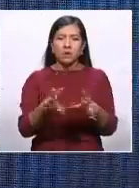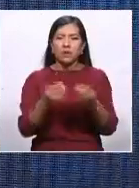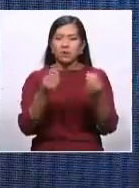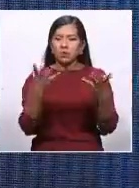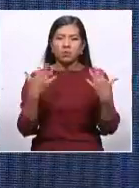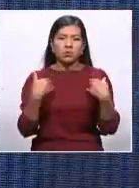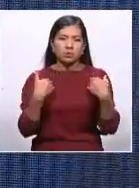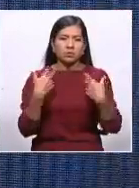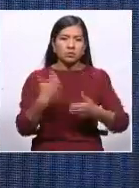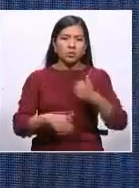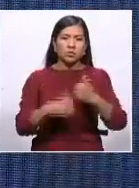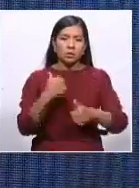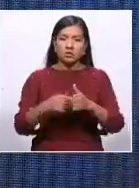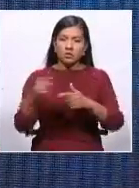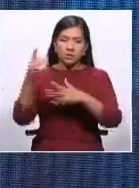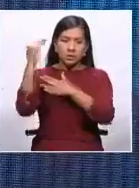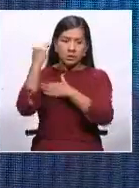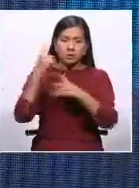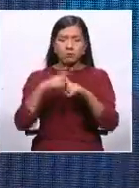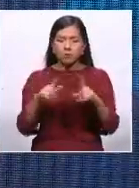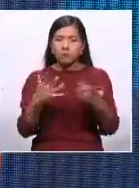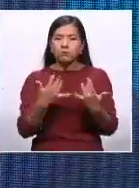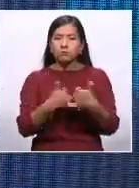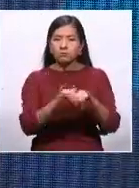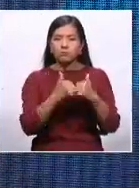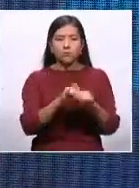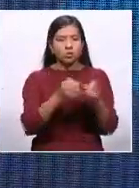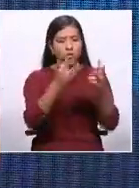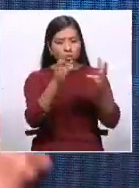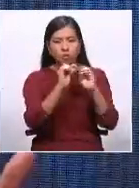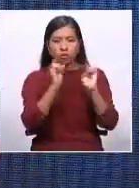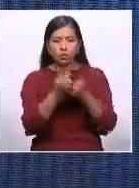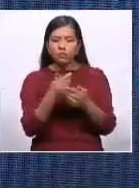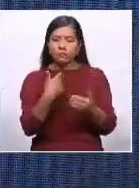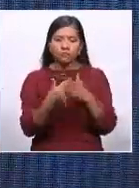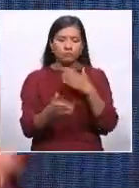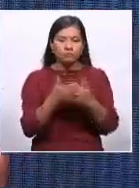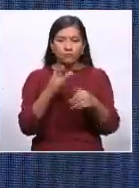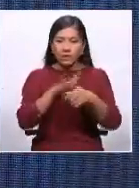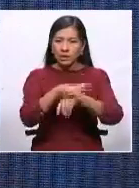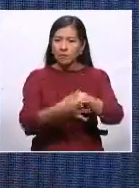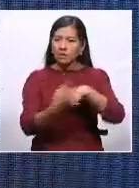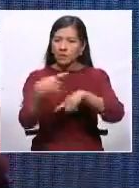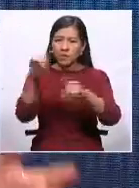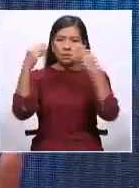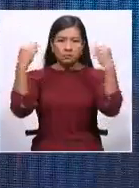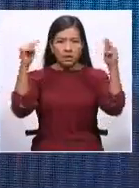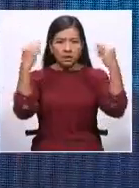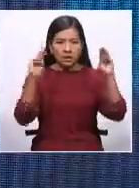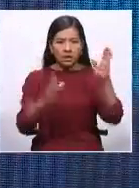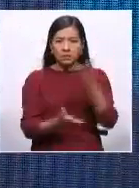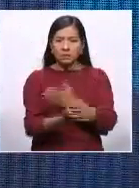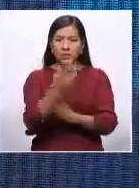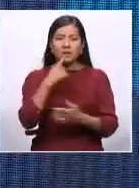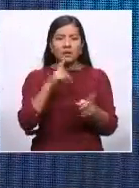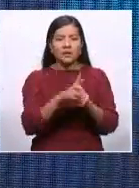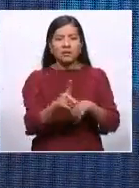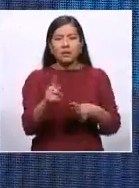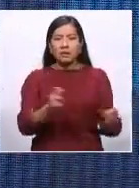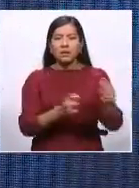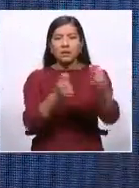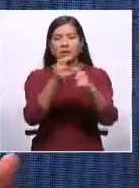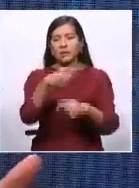problemas allá en Santa Cruz, pero muchos sectores que están trabajando, están en los mercados, están incluso en el transporte.